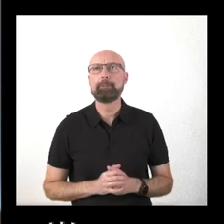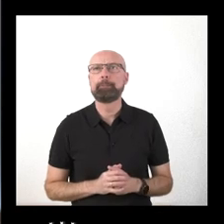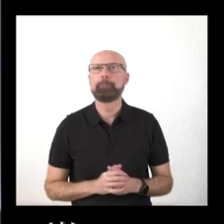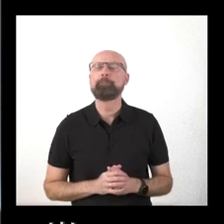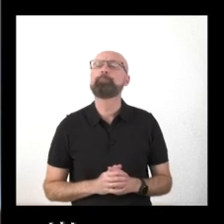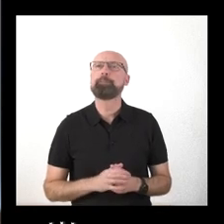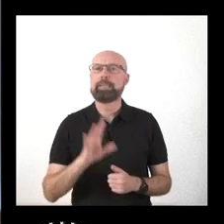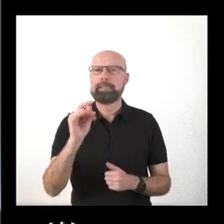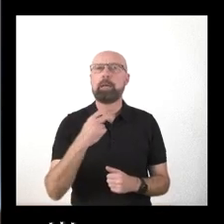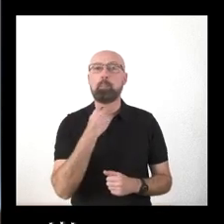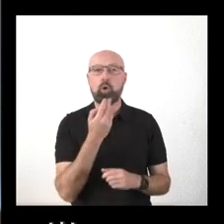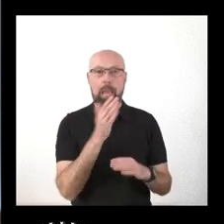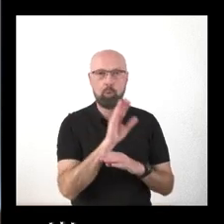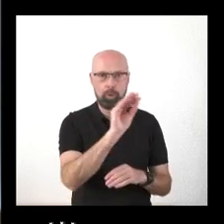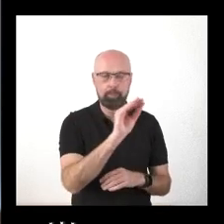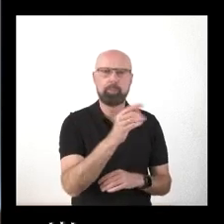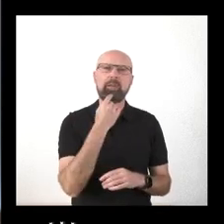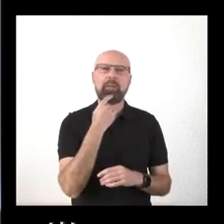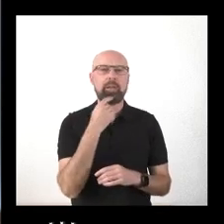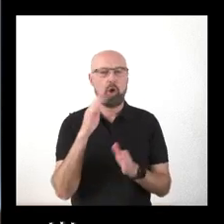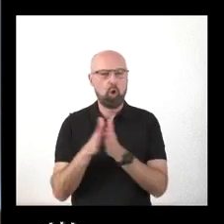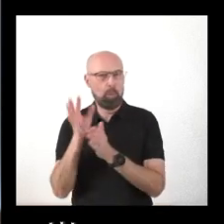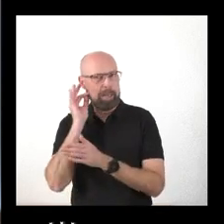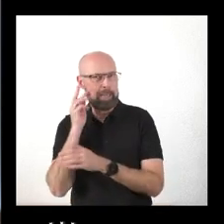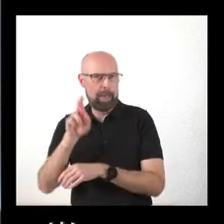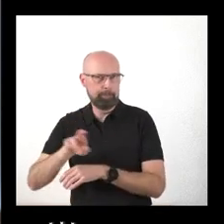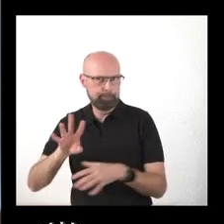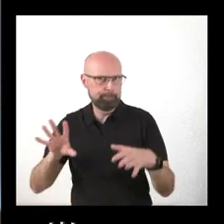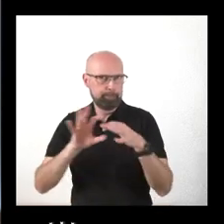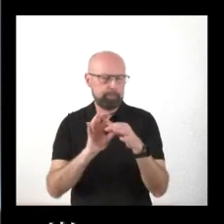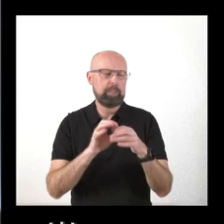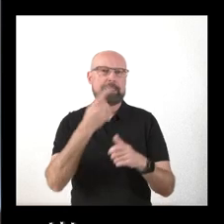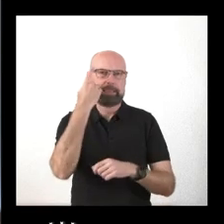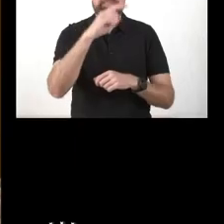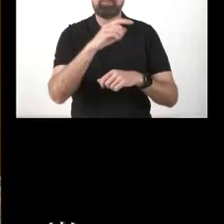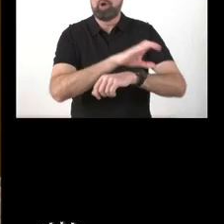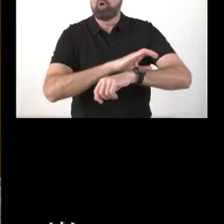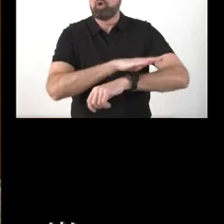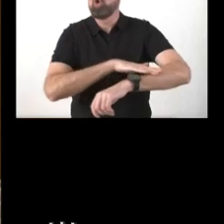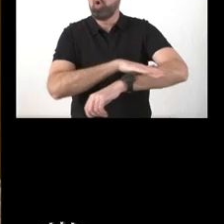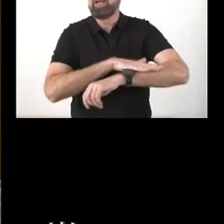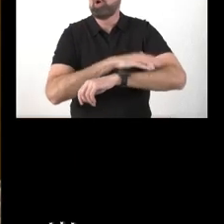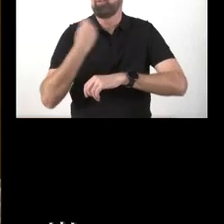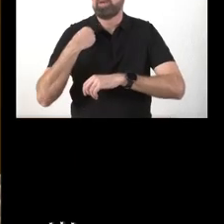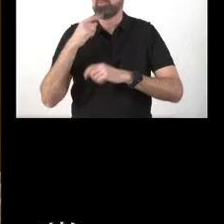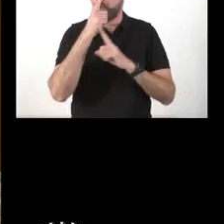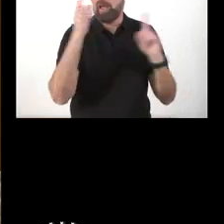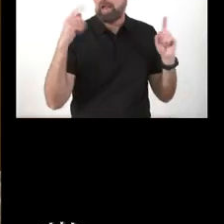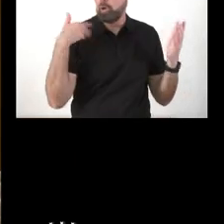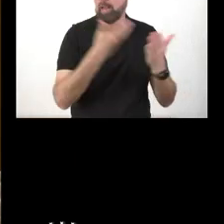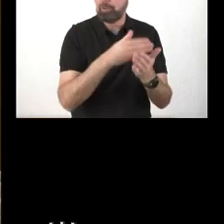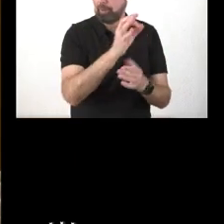Sí, portavoz. Insistiendo en la pregunta de la compañera y sabiendo que el Gobierno es el mismo durante el último año, ¿qué factores achacan a este